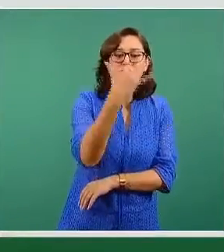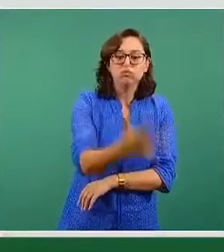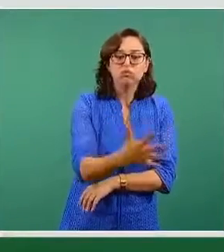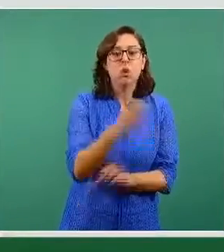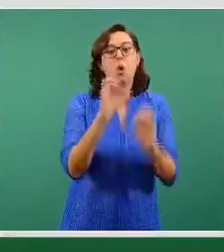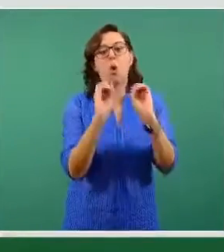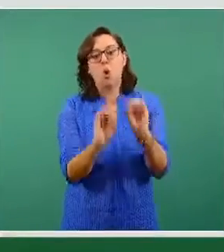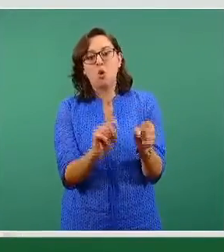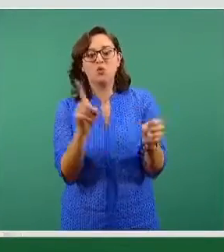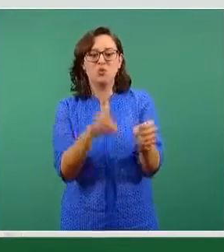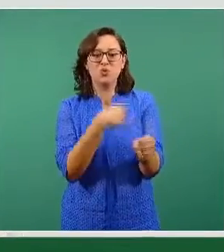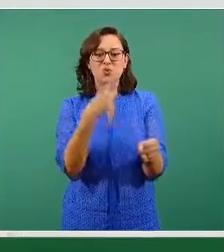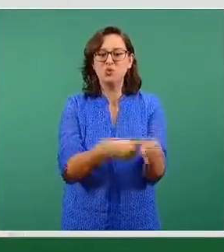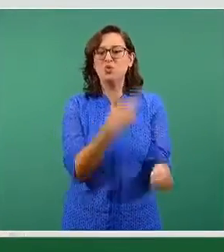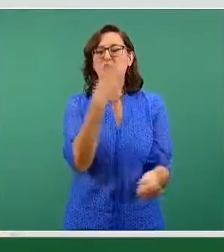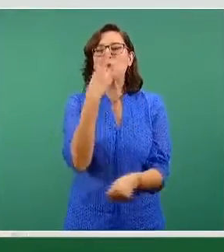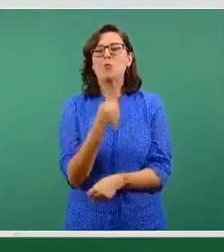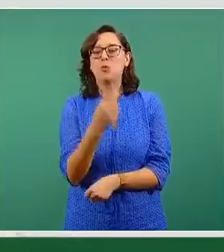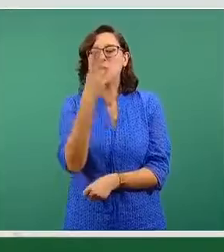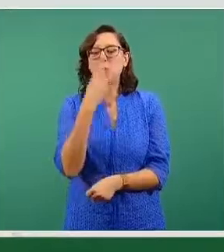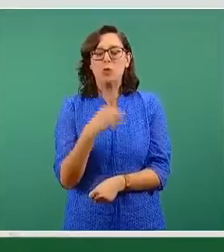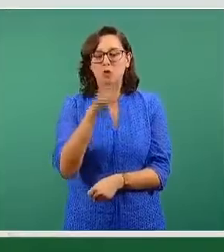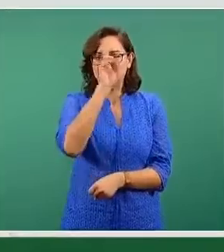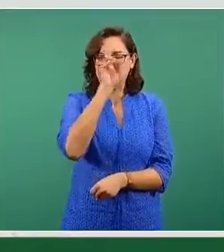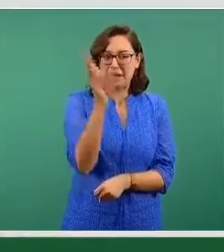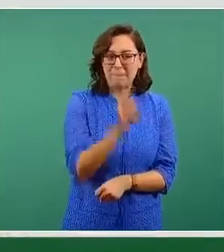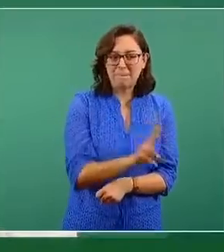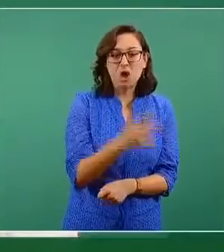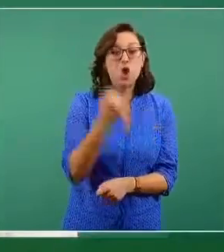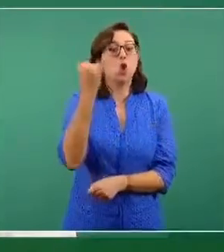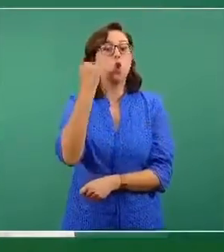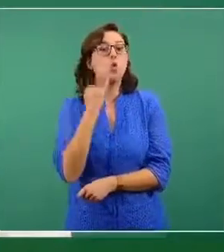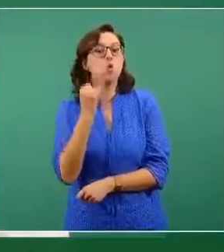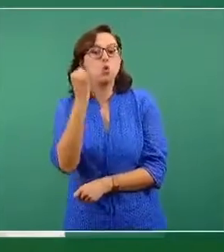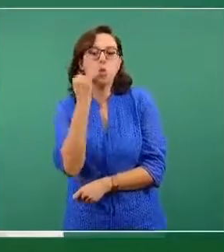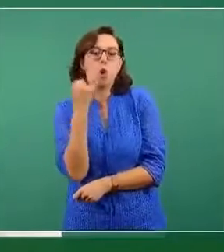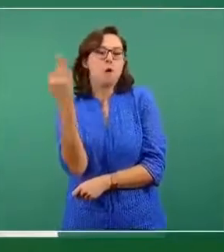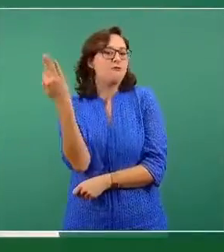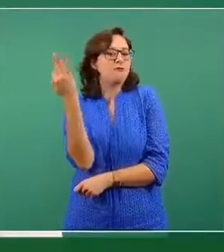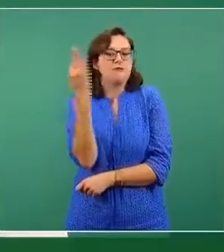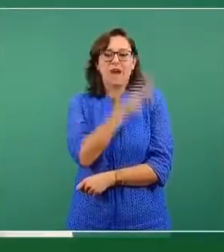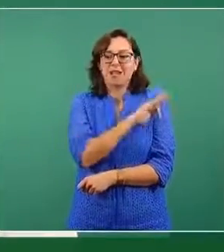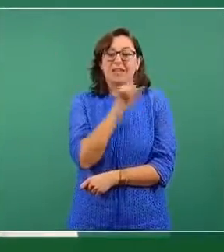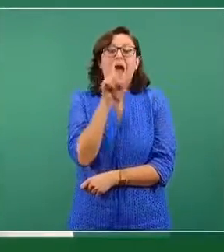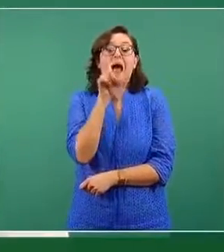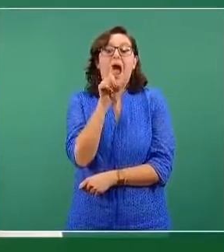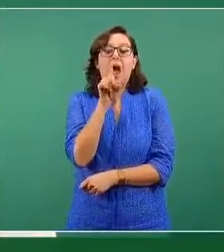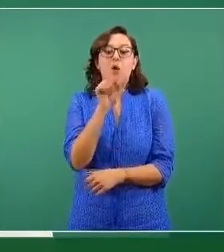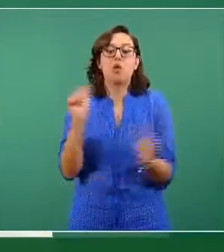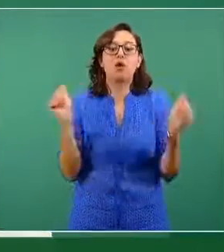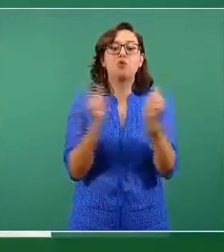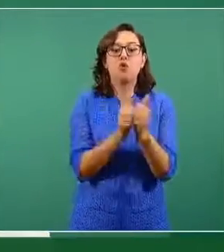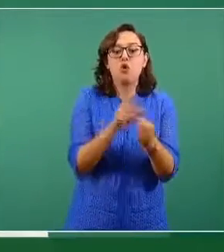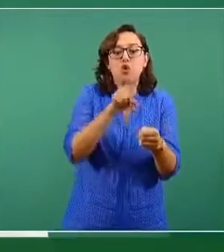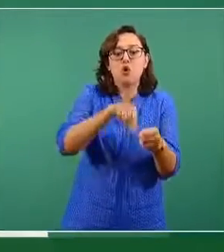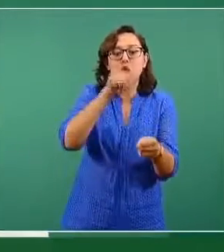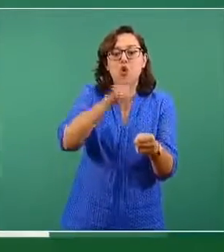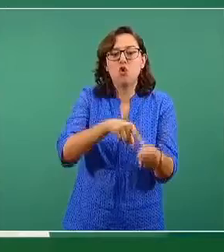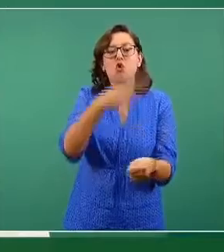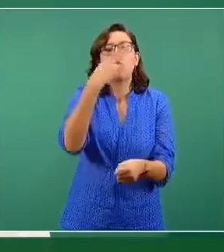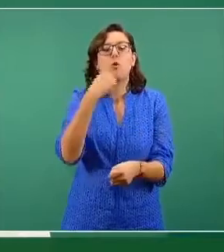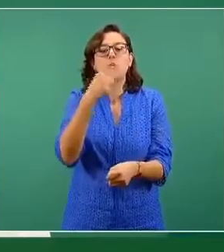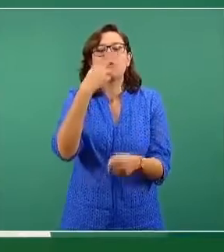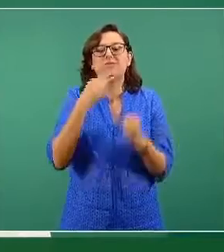o bebidas azucaradas, los refrescos, los falsos jugos, que en realidad son agua azucarada con colorantes y